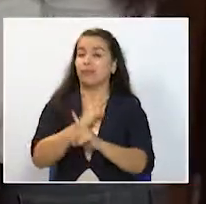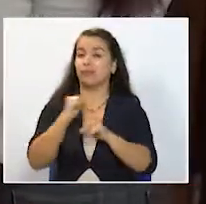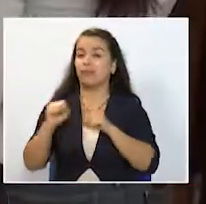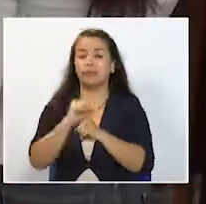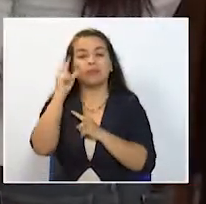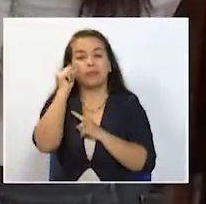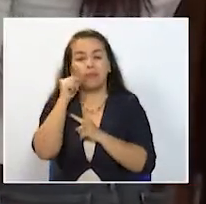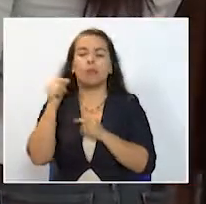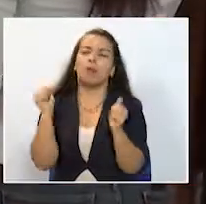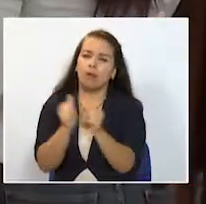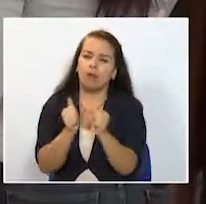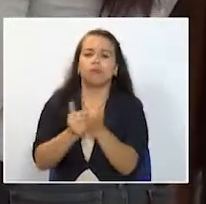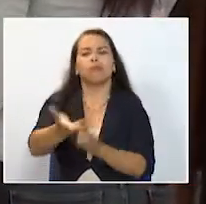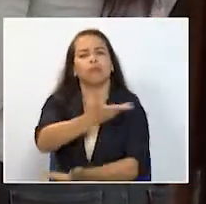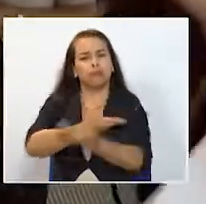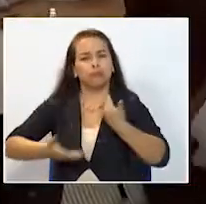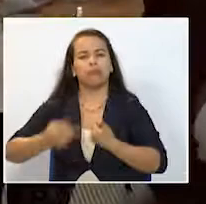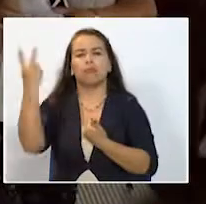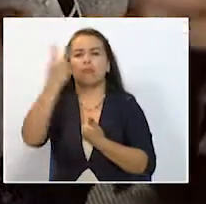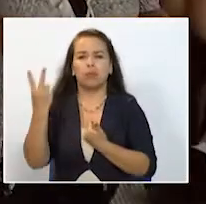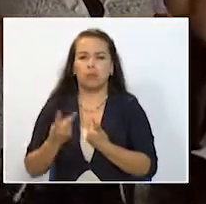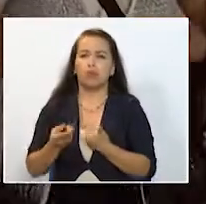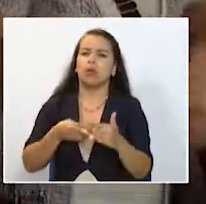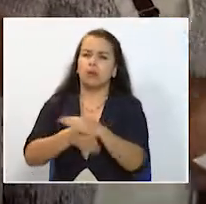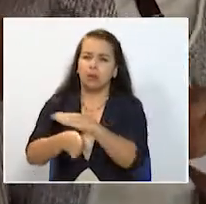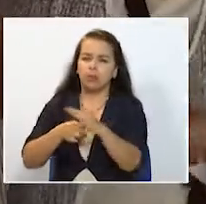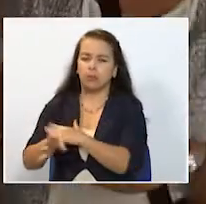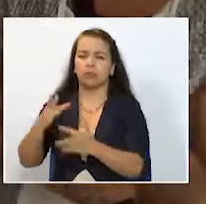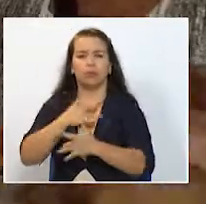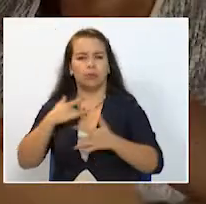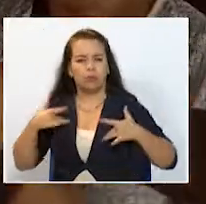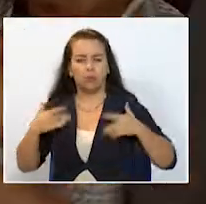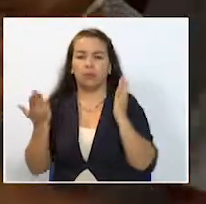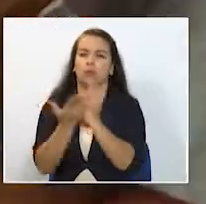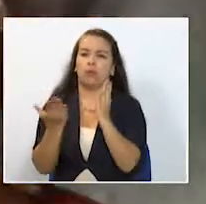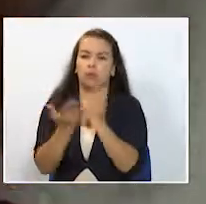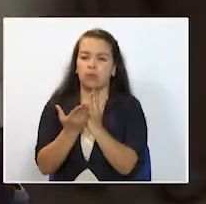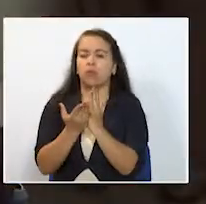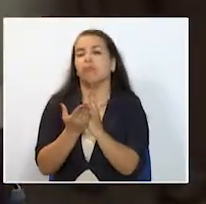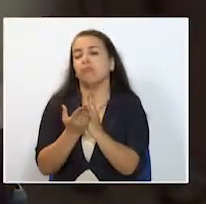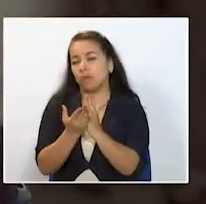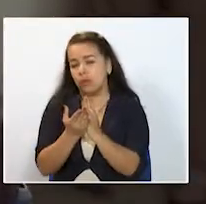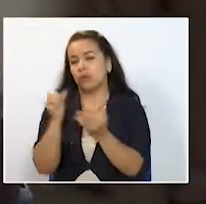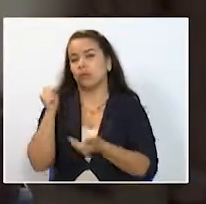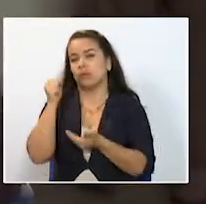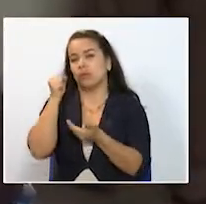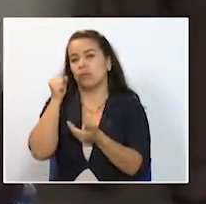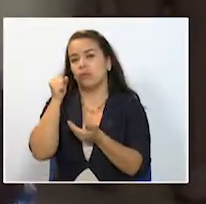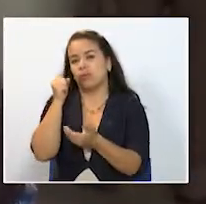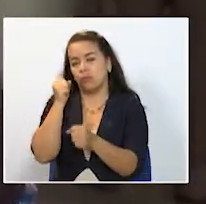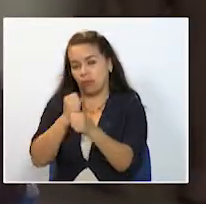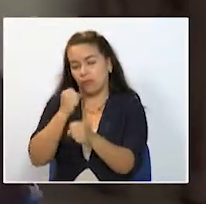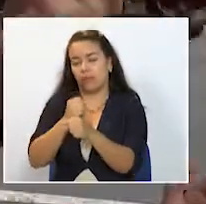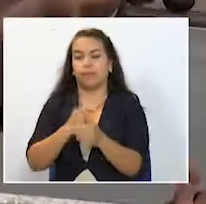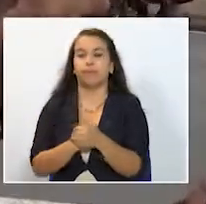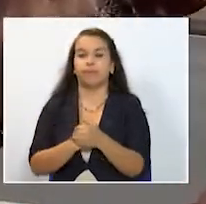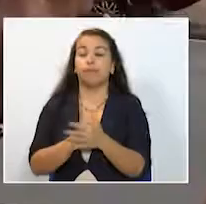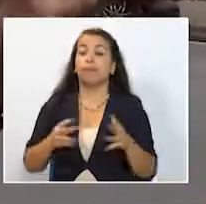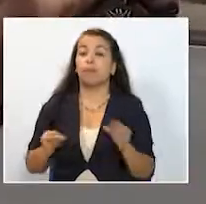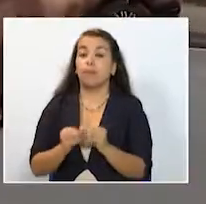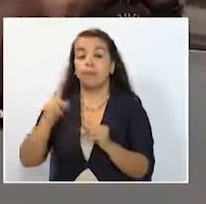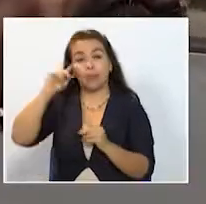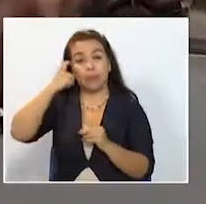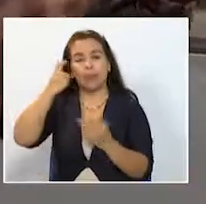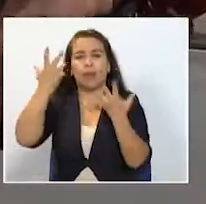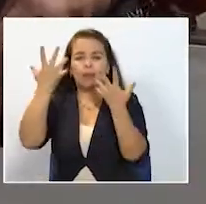se ofrece acompañamiento a los venezolanos para acceder a servicios de salud educación y una bolsa de empleo la intención del gobierno local es